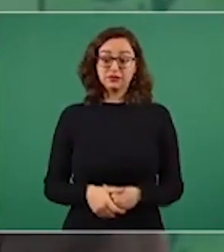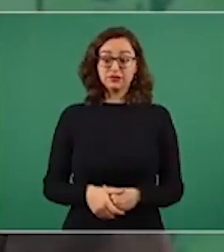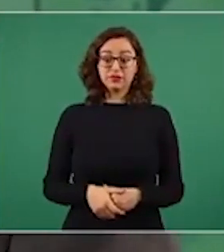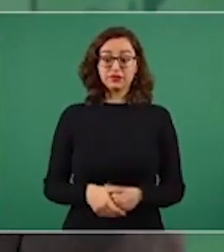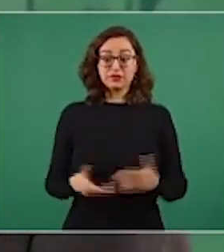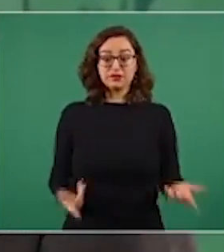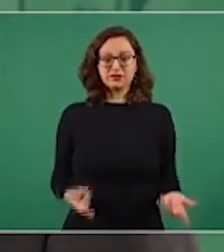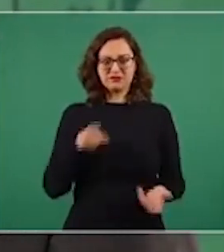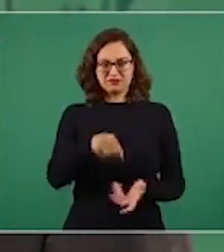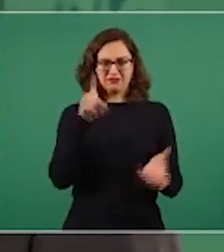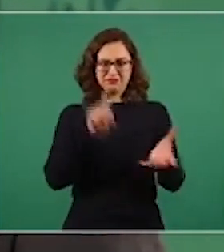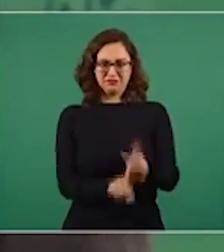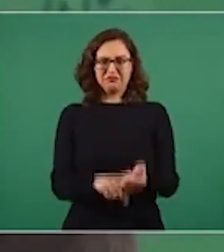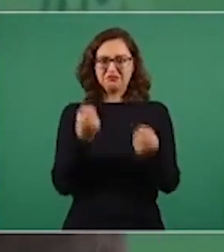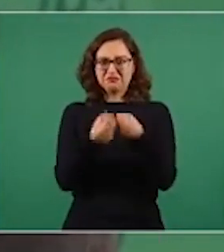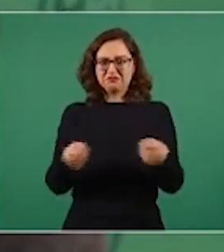interés de este grupo